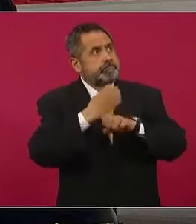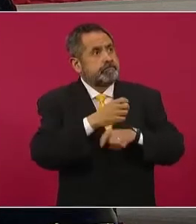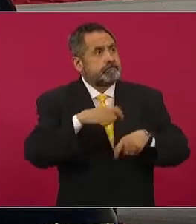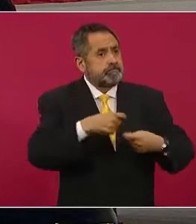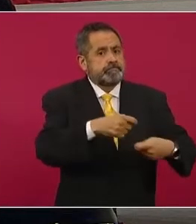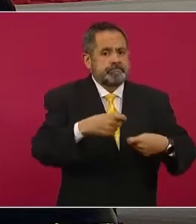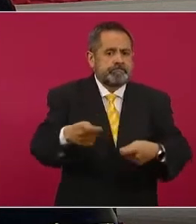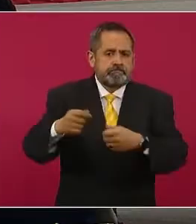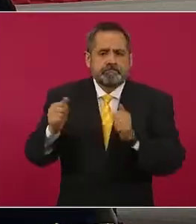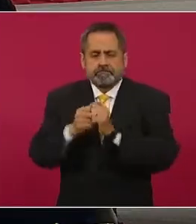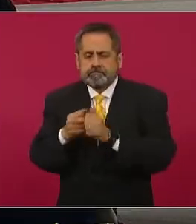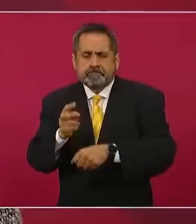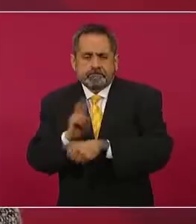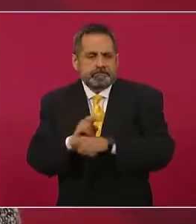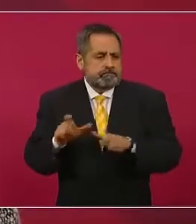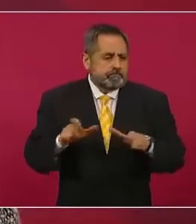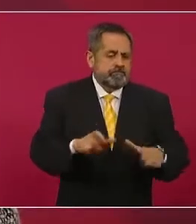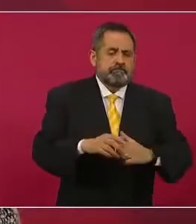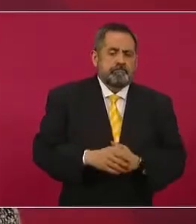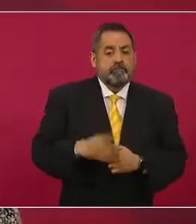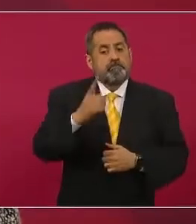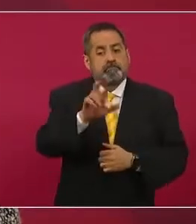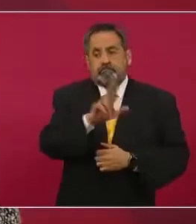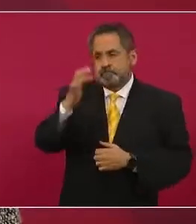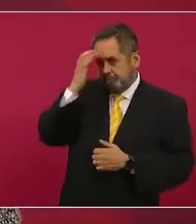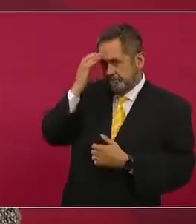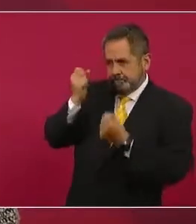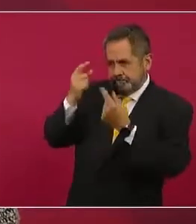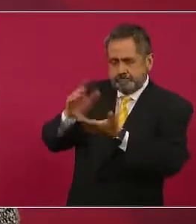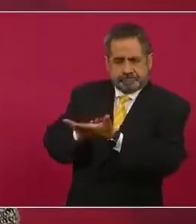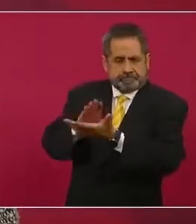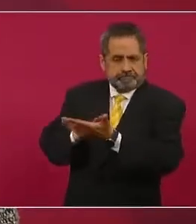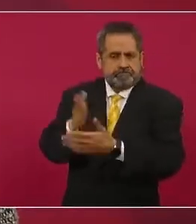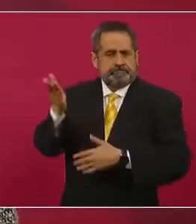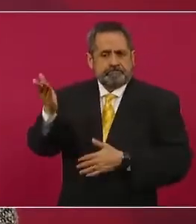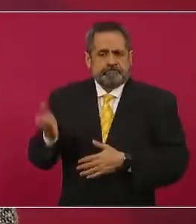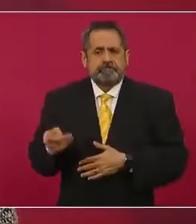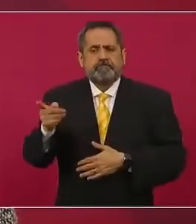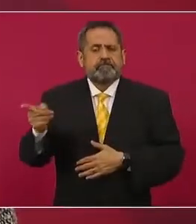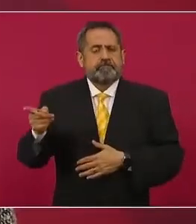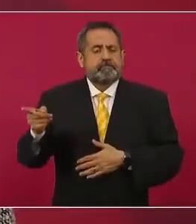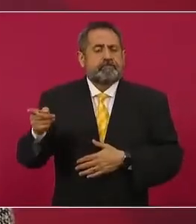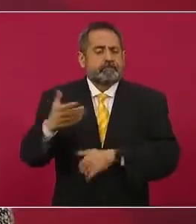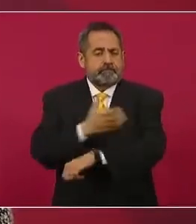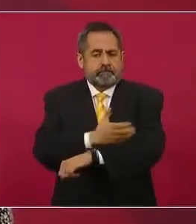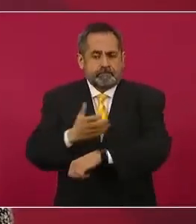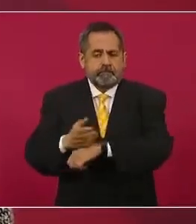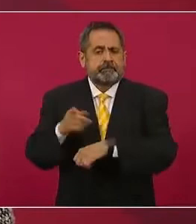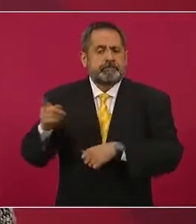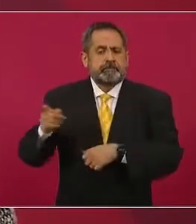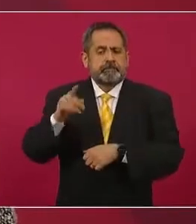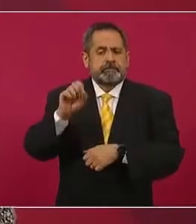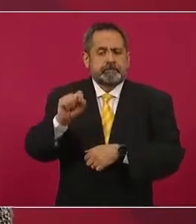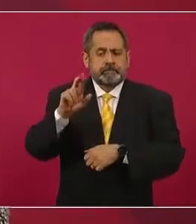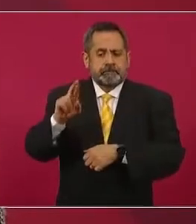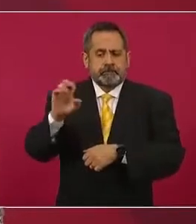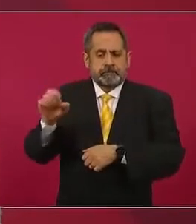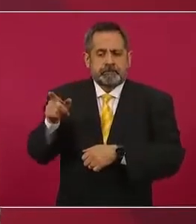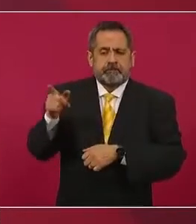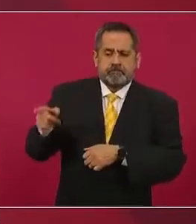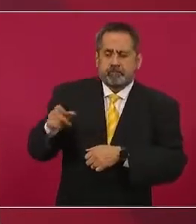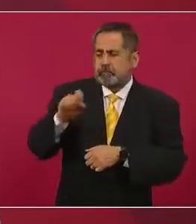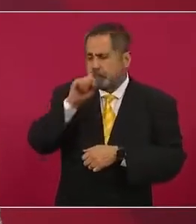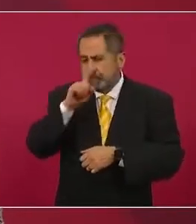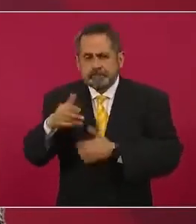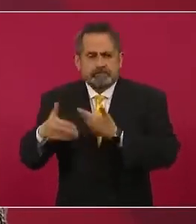en la seguridad. Hago también un reconocimiento muy especial aquí a nuestro compañero de Relaciones Exteriores por